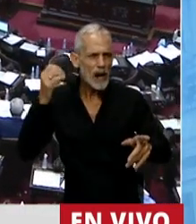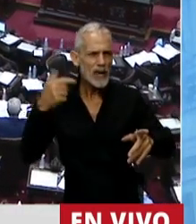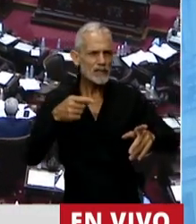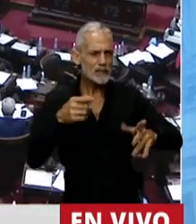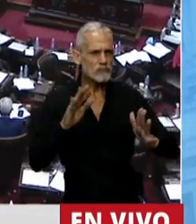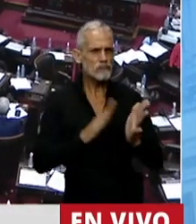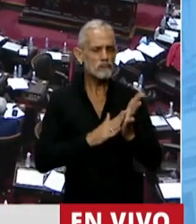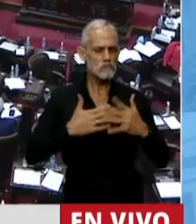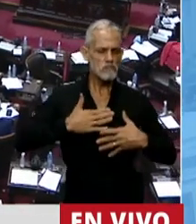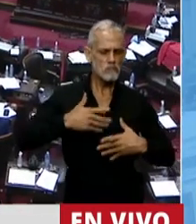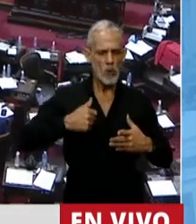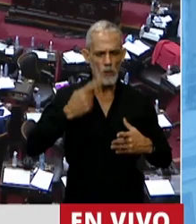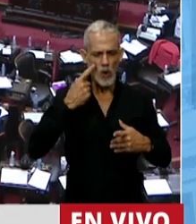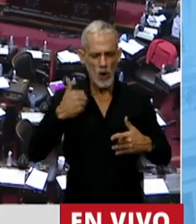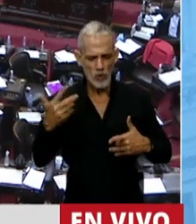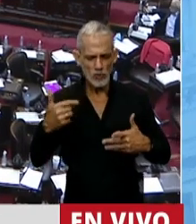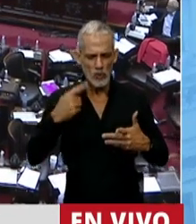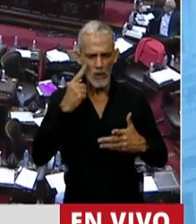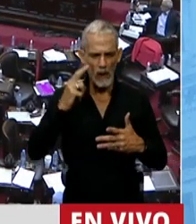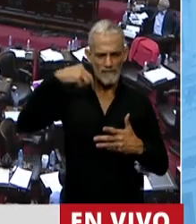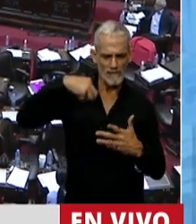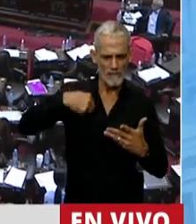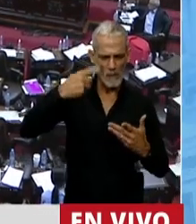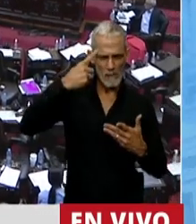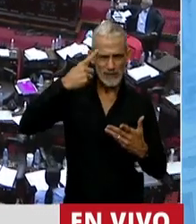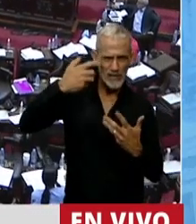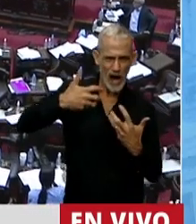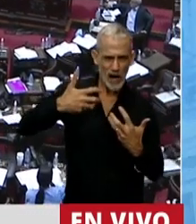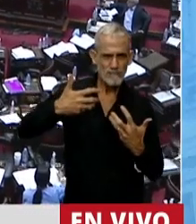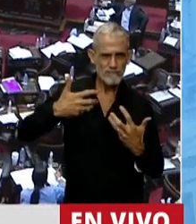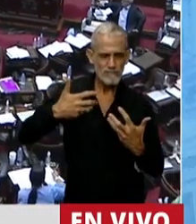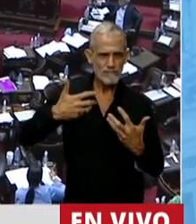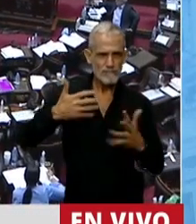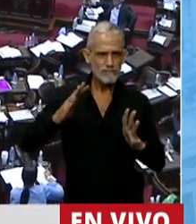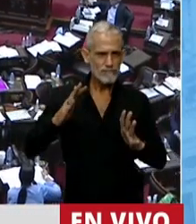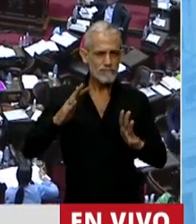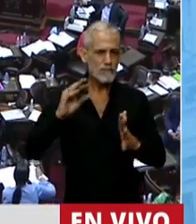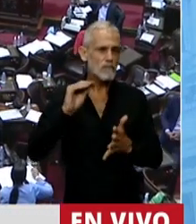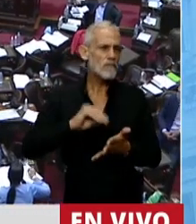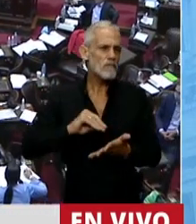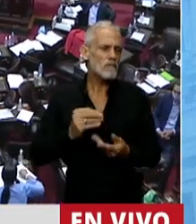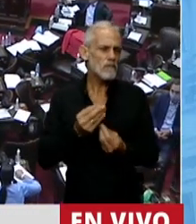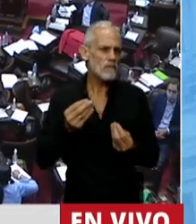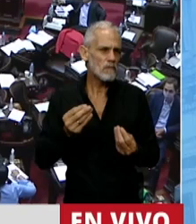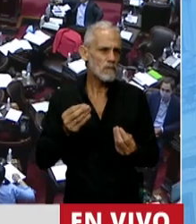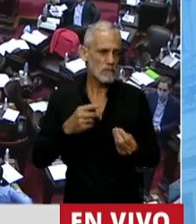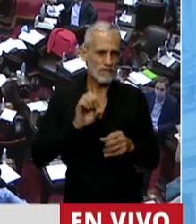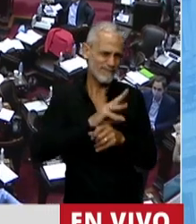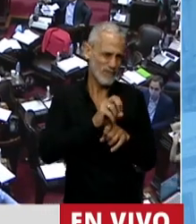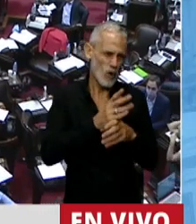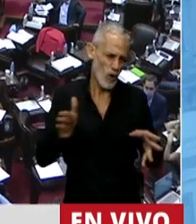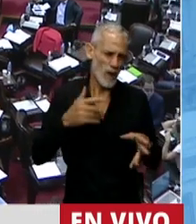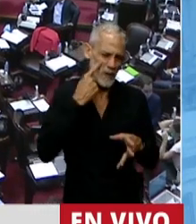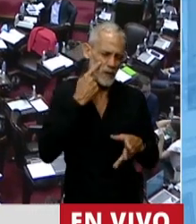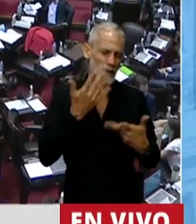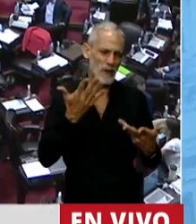recordar experiencias propias, mirarlas hacia adentro. En definitiva, además de esta pandemia en la que